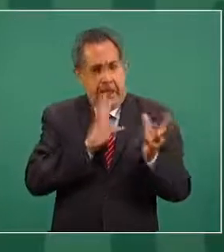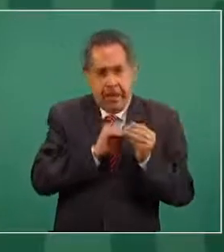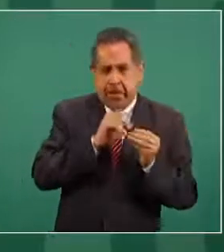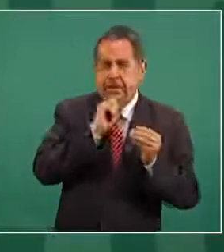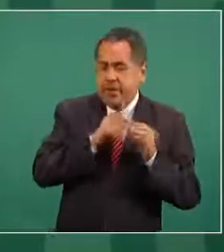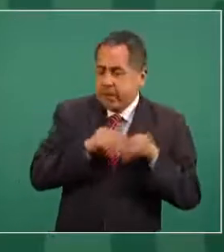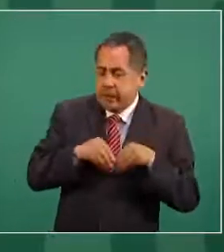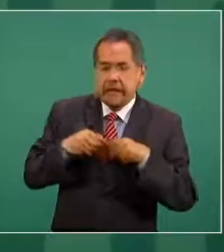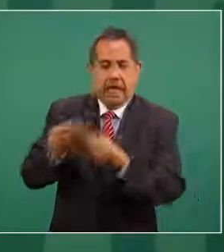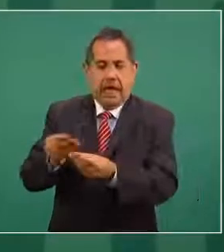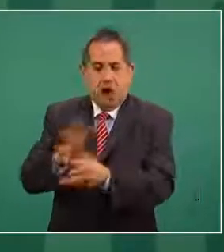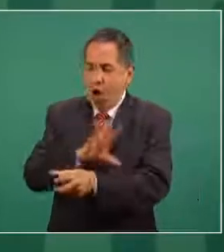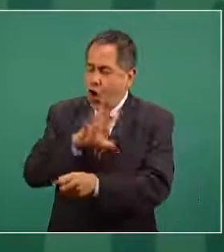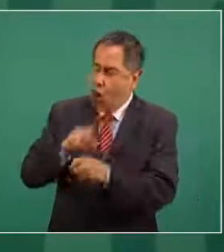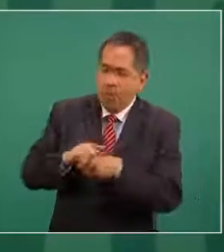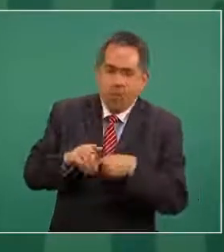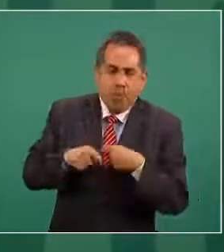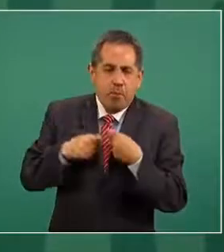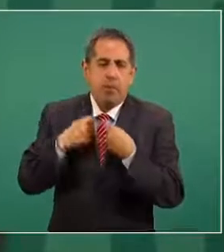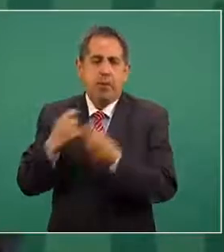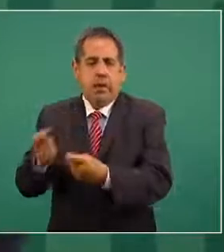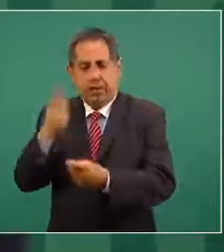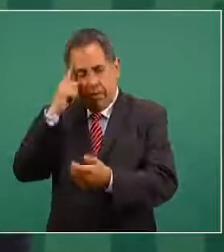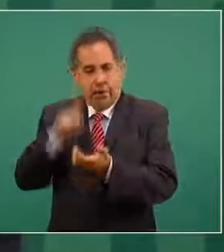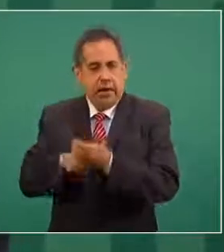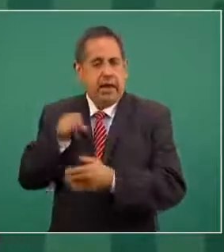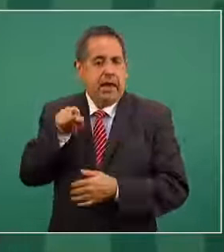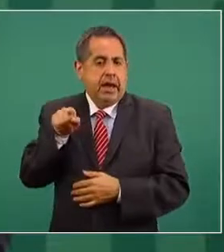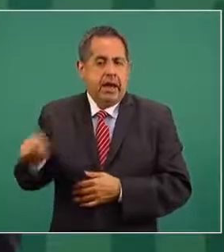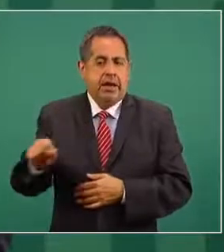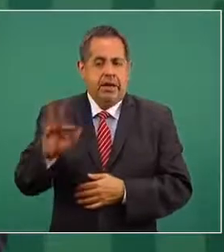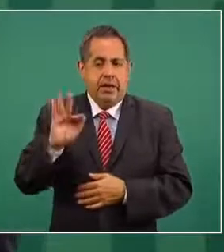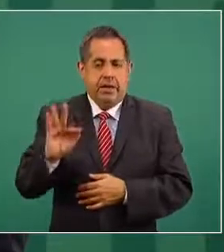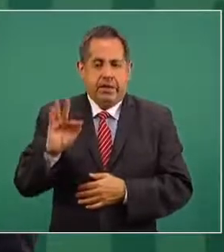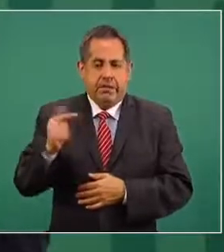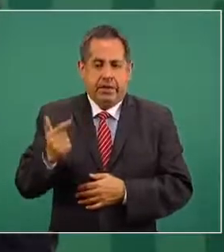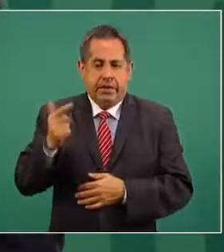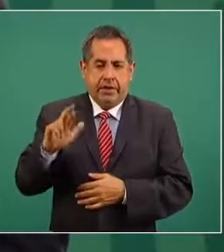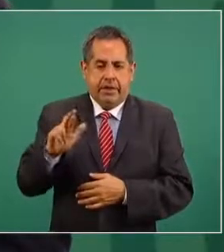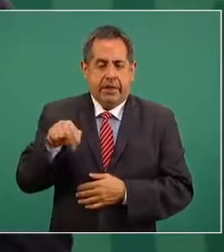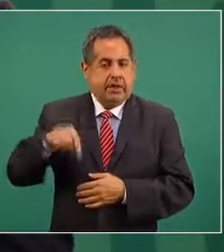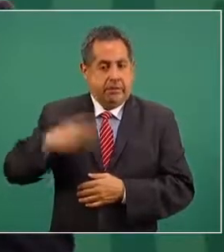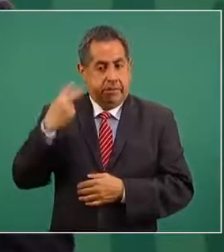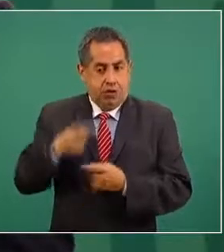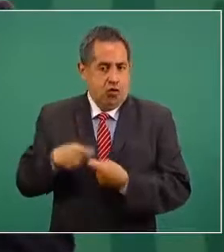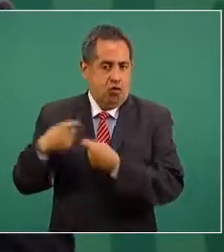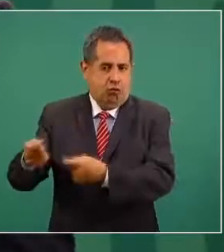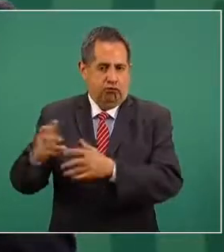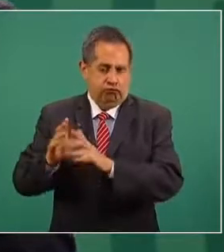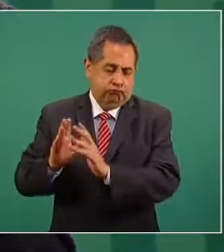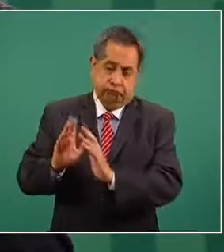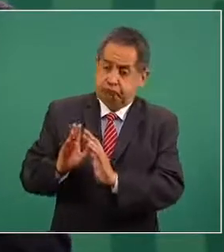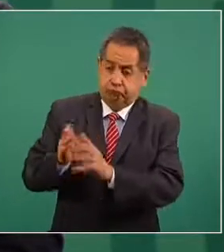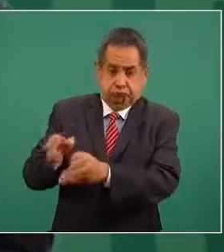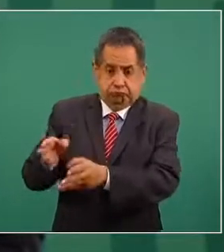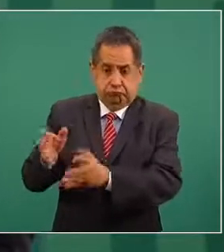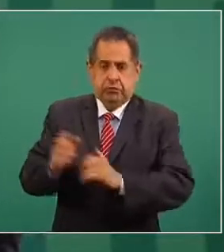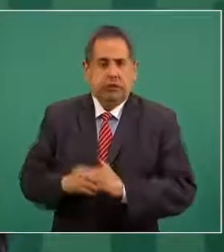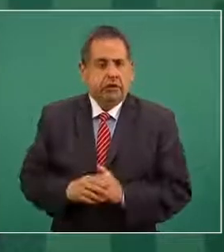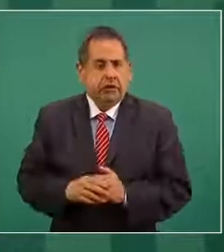Y eso se puso en manos de la Fiscalía General de la República y finalmente, como ustedes saben,